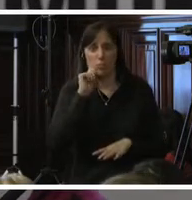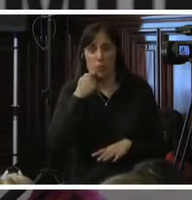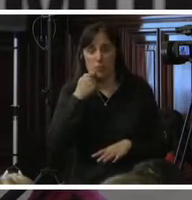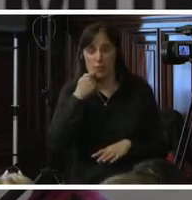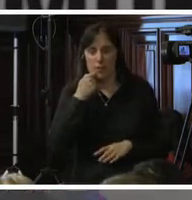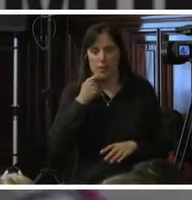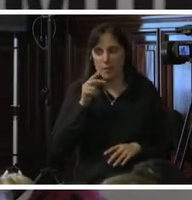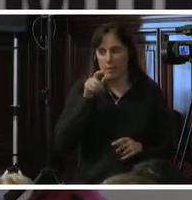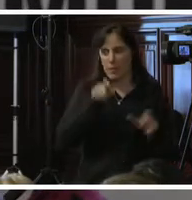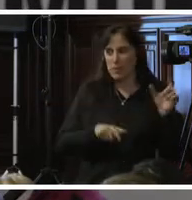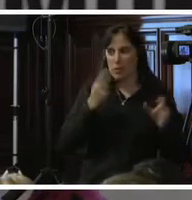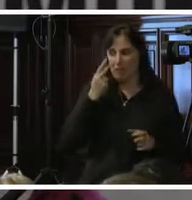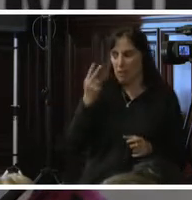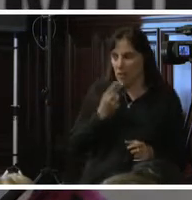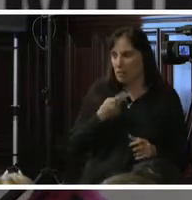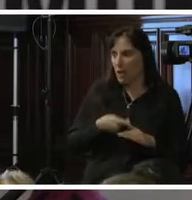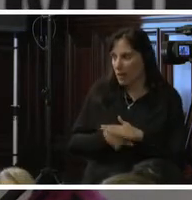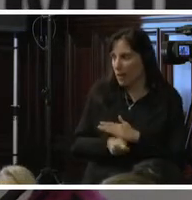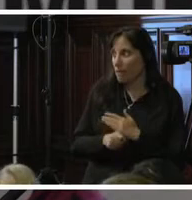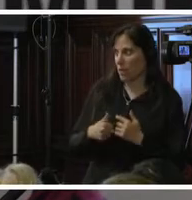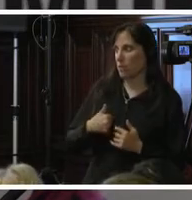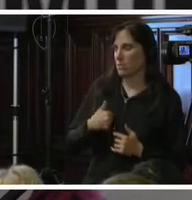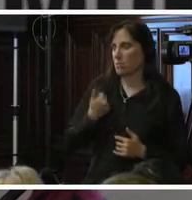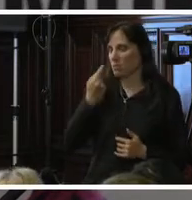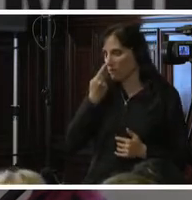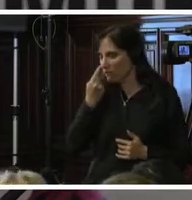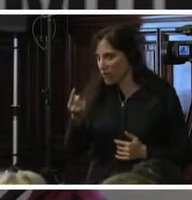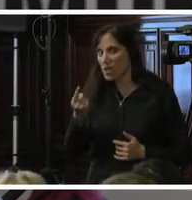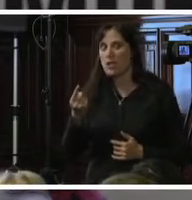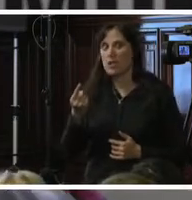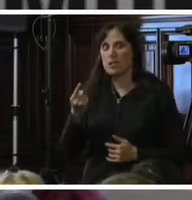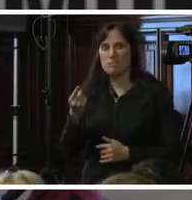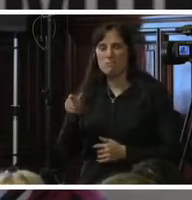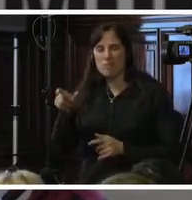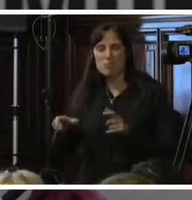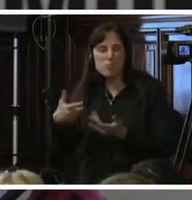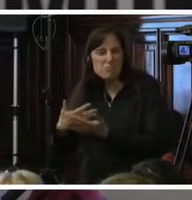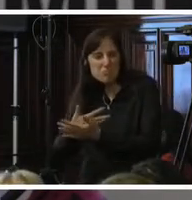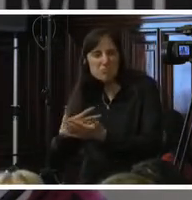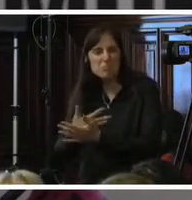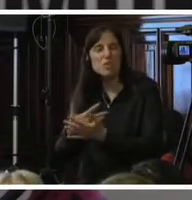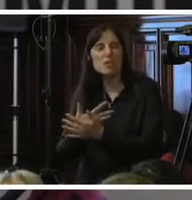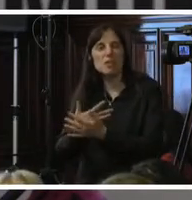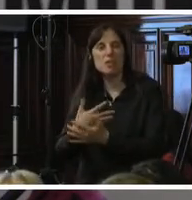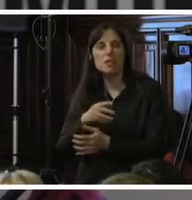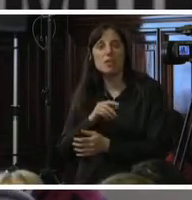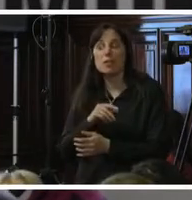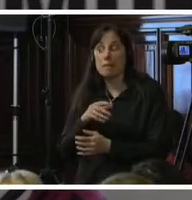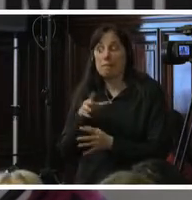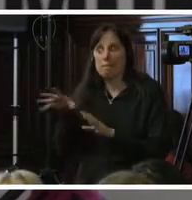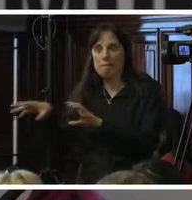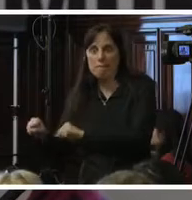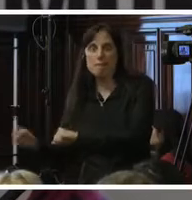que tratan con estas personas aprovechan a las personas vulnerables. Lo que tenemos que hacer